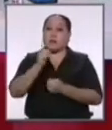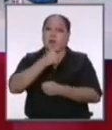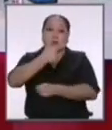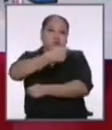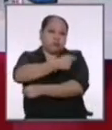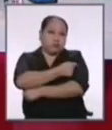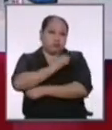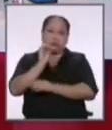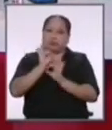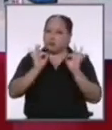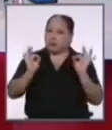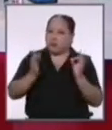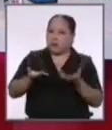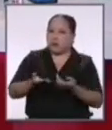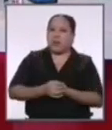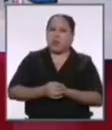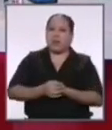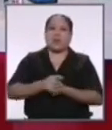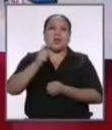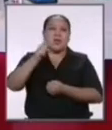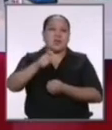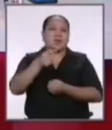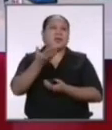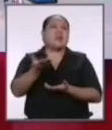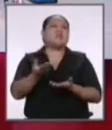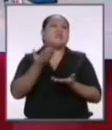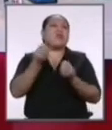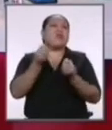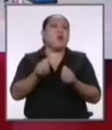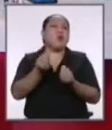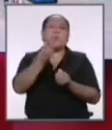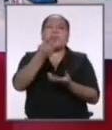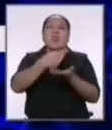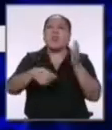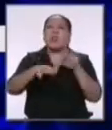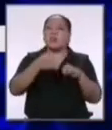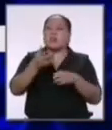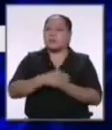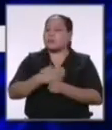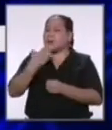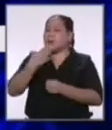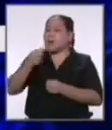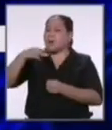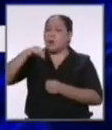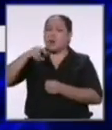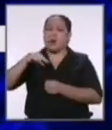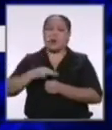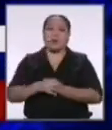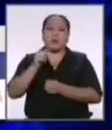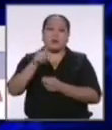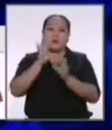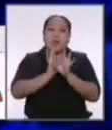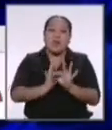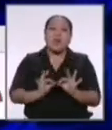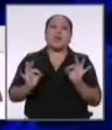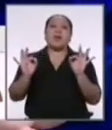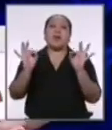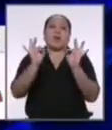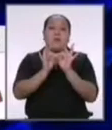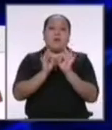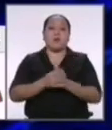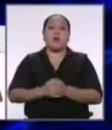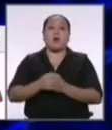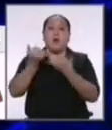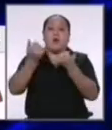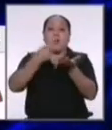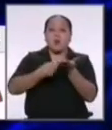vacunados ni mucho menos así que estaremos en ese contexto ¿qué haría usted? Gracias Mónica por eso es tan importante lo que